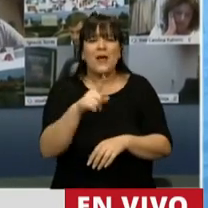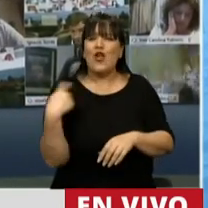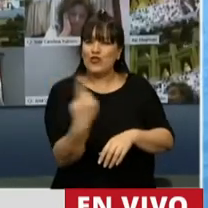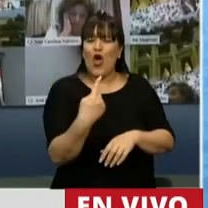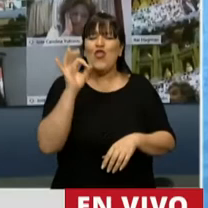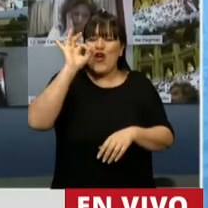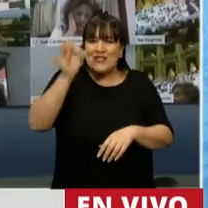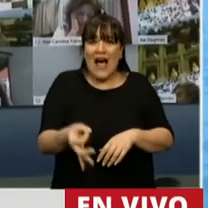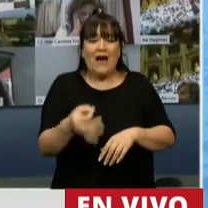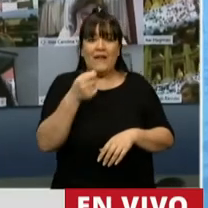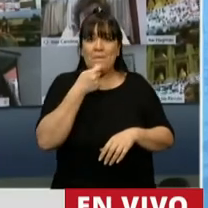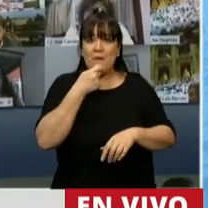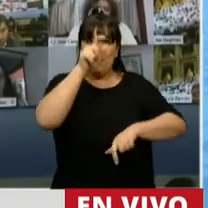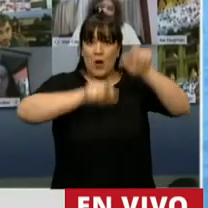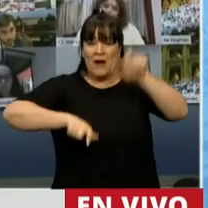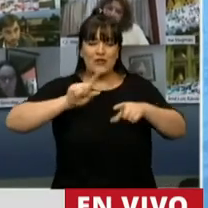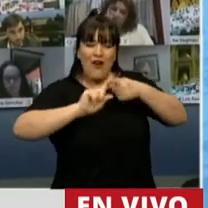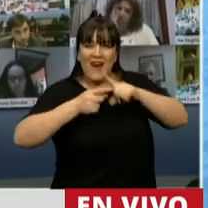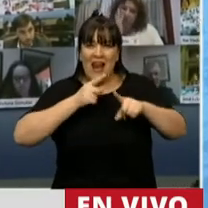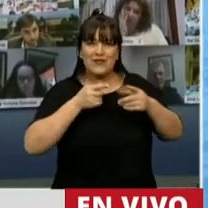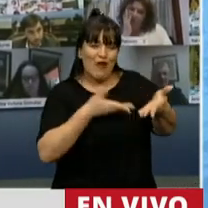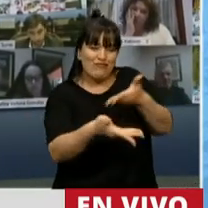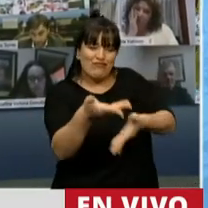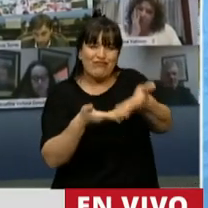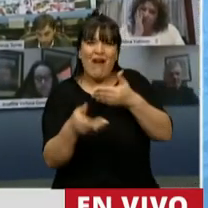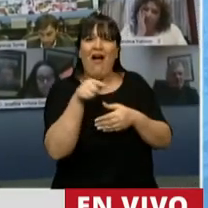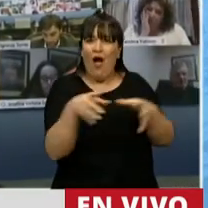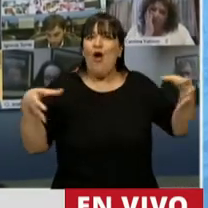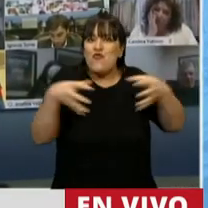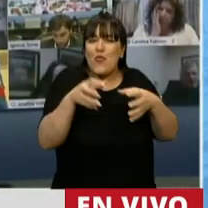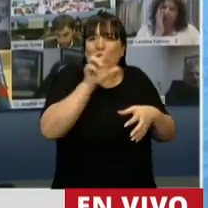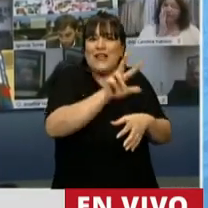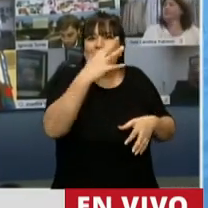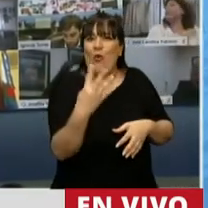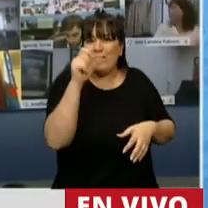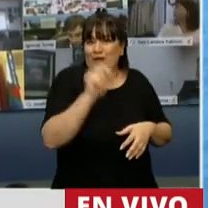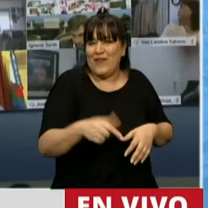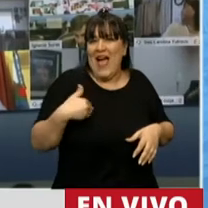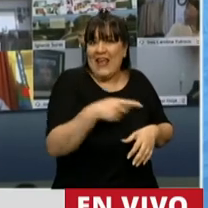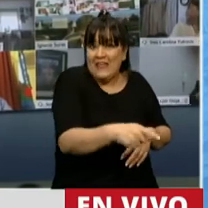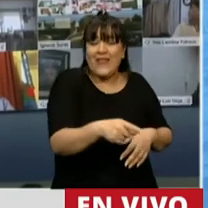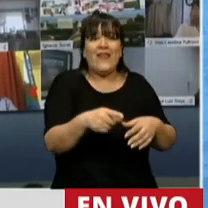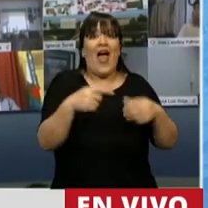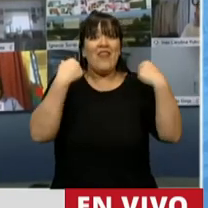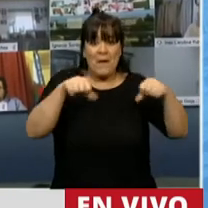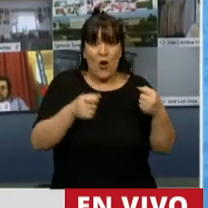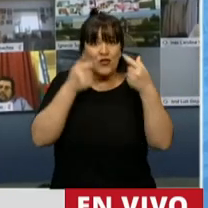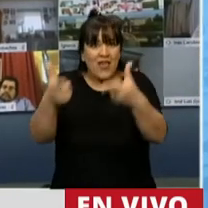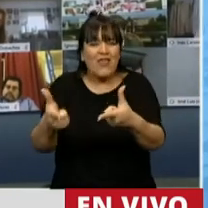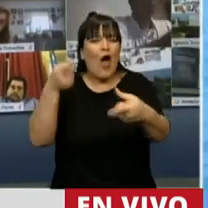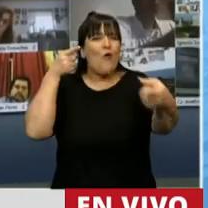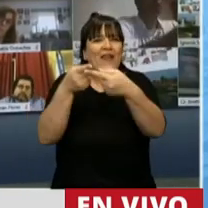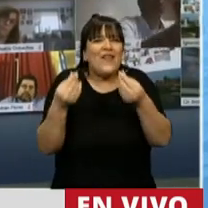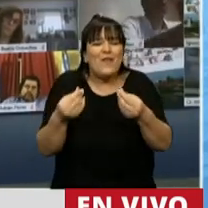relacionamiento era posible porque éramos un grupo de 34 argentinos que con el deporte queríamos relacionarnos